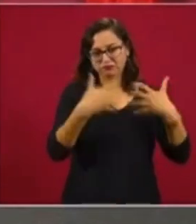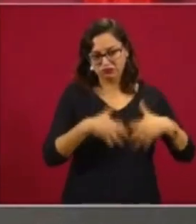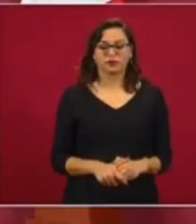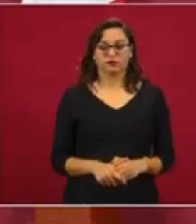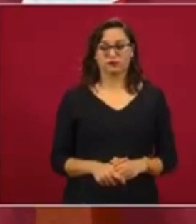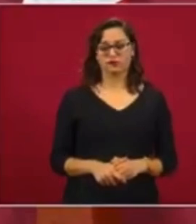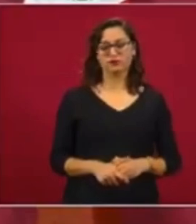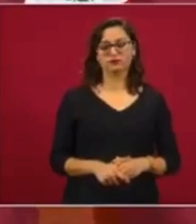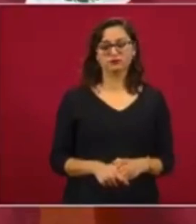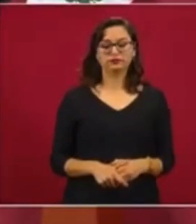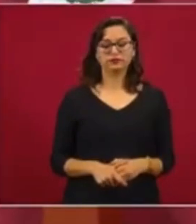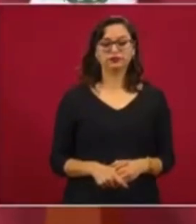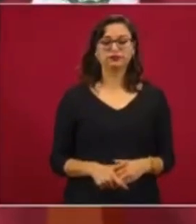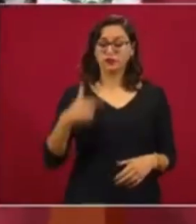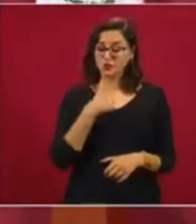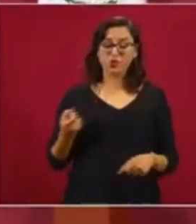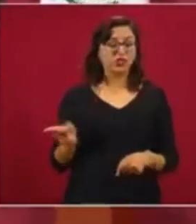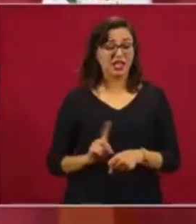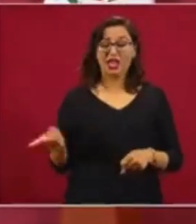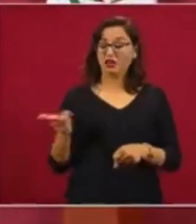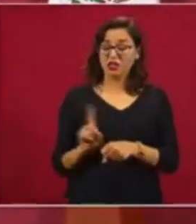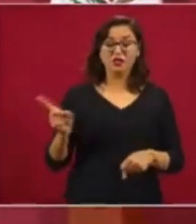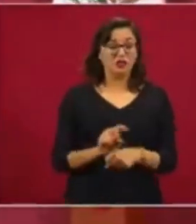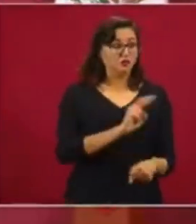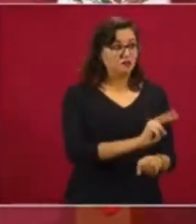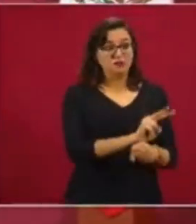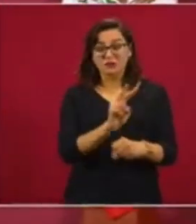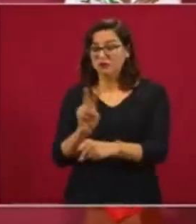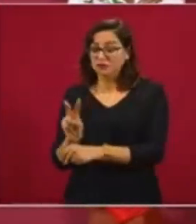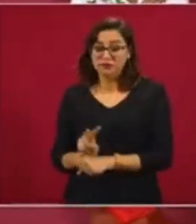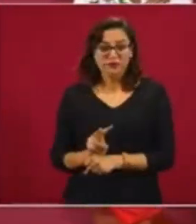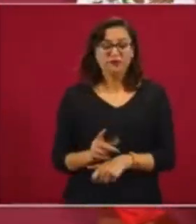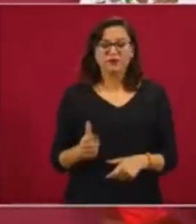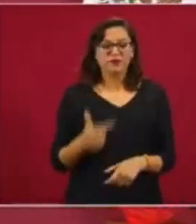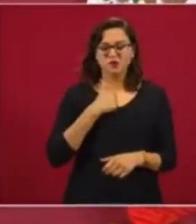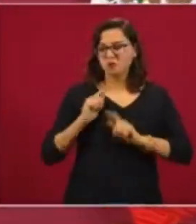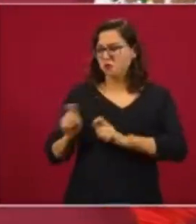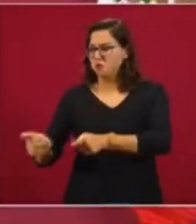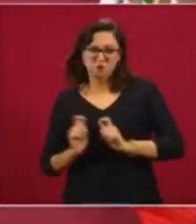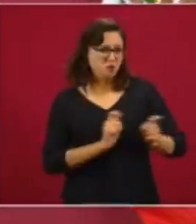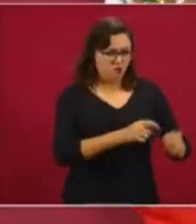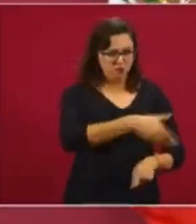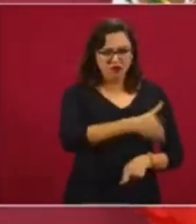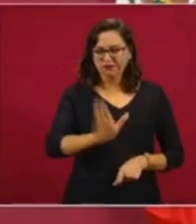prisa, aunque estoy todos los días pendiente, porque no me gusta delegar.